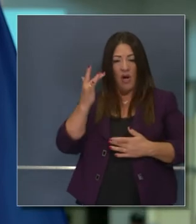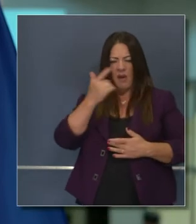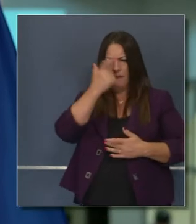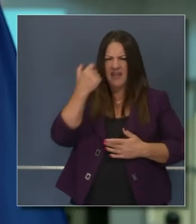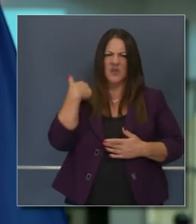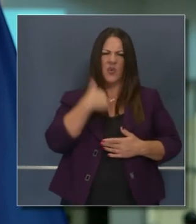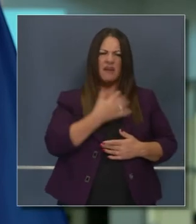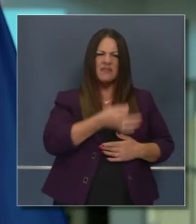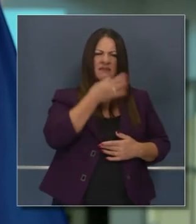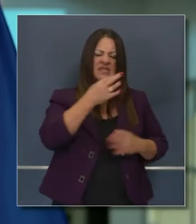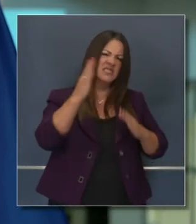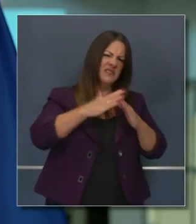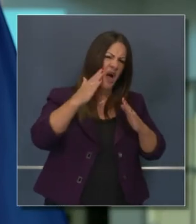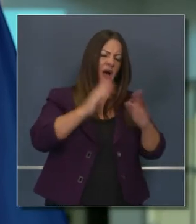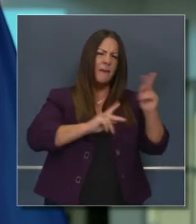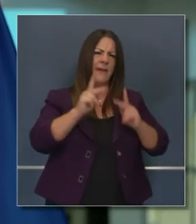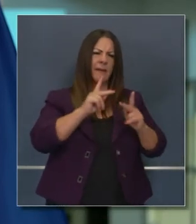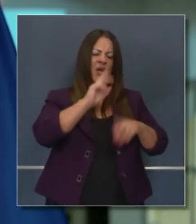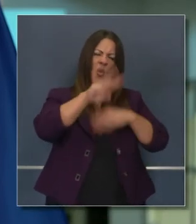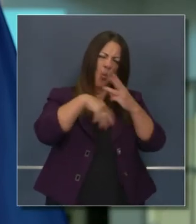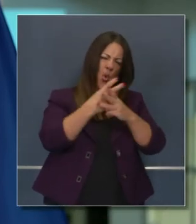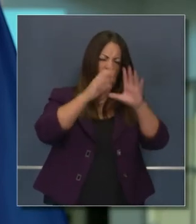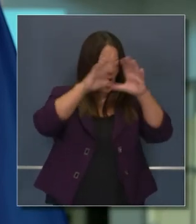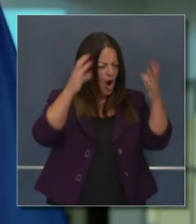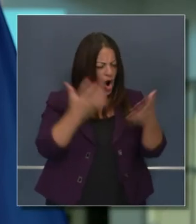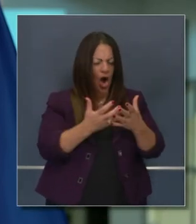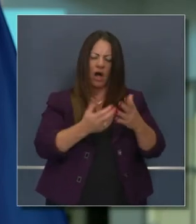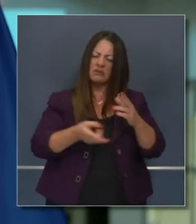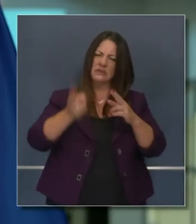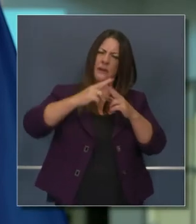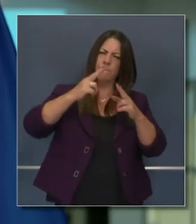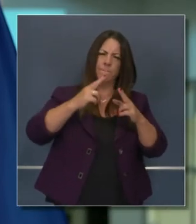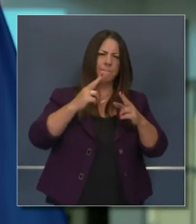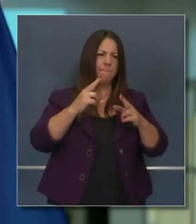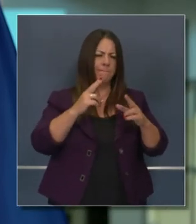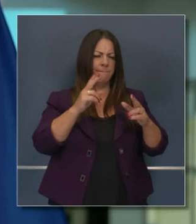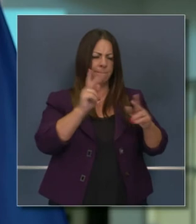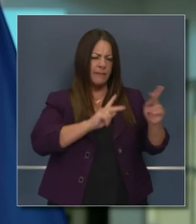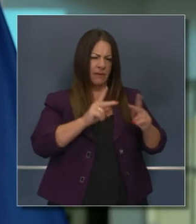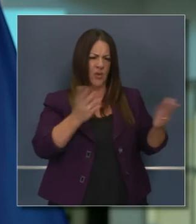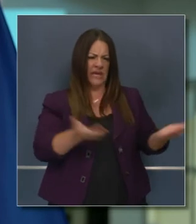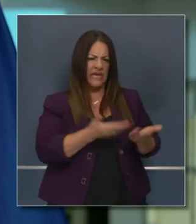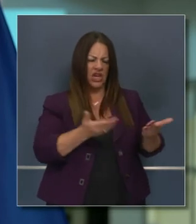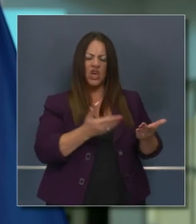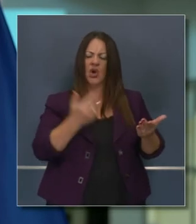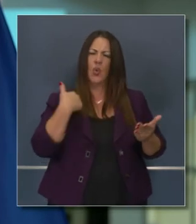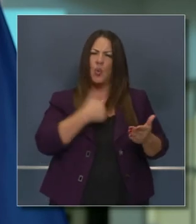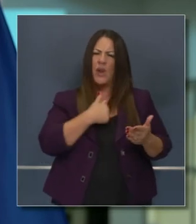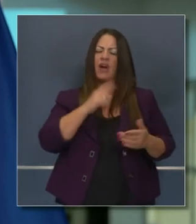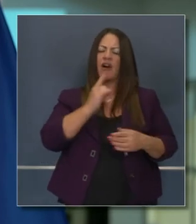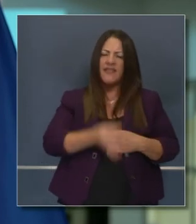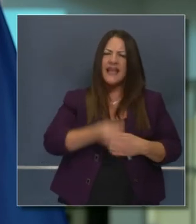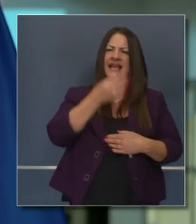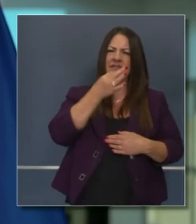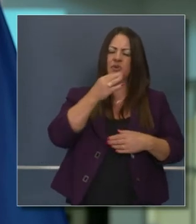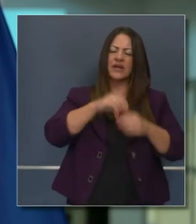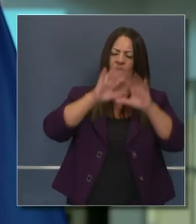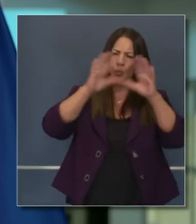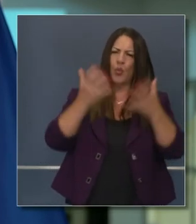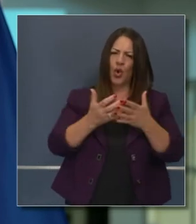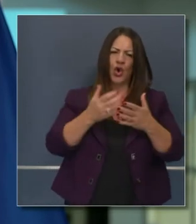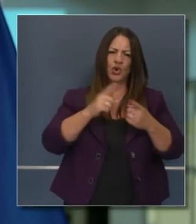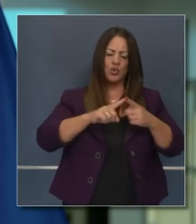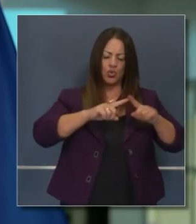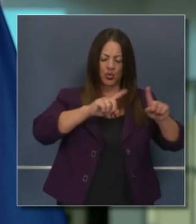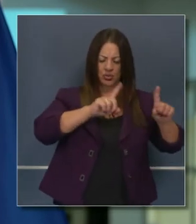Seríamos torpes si no nos aprovecháramos de los peritos del mundo, no solo